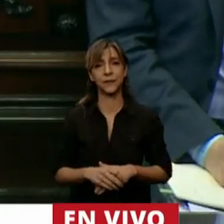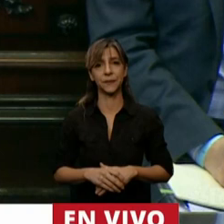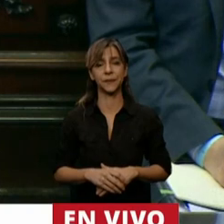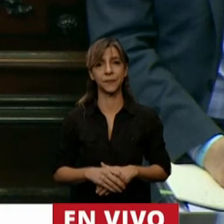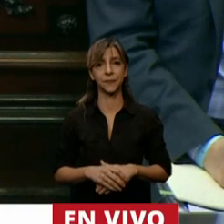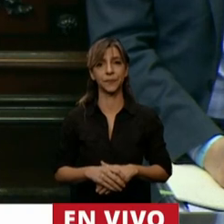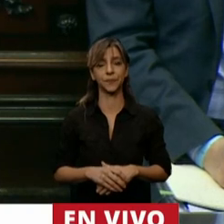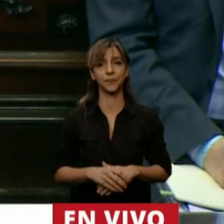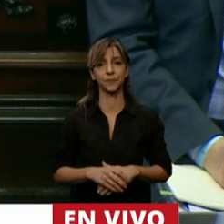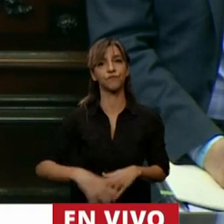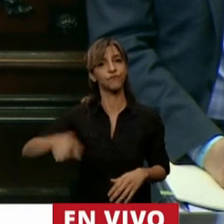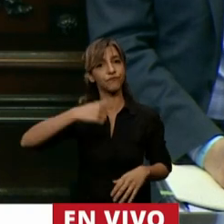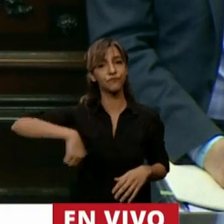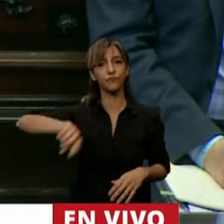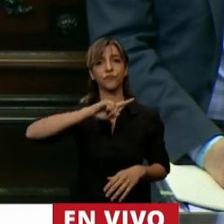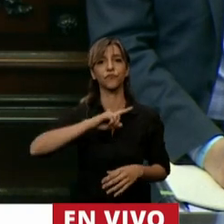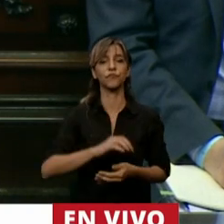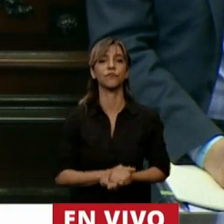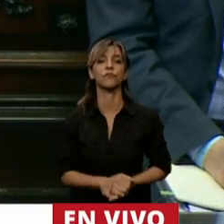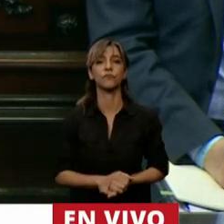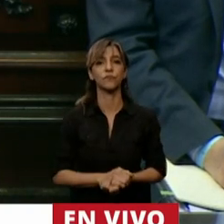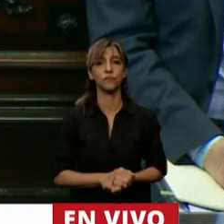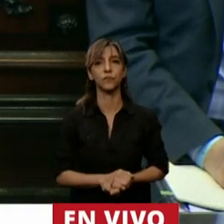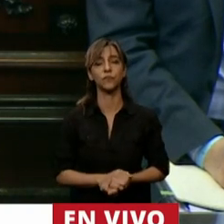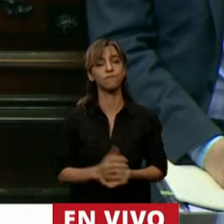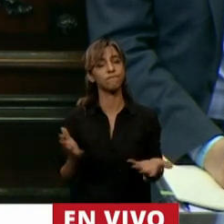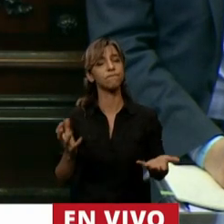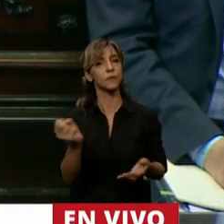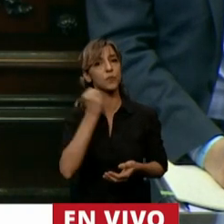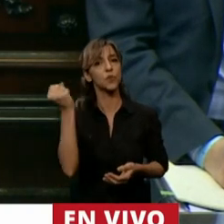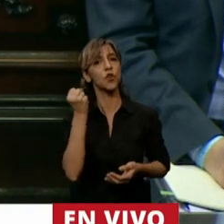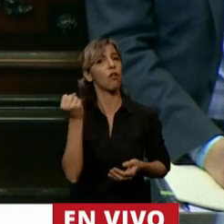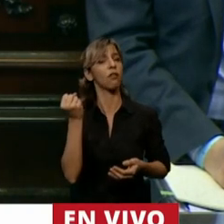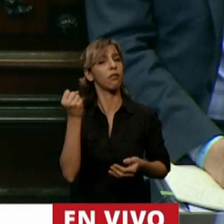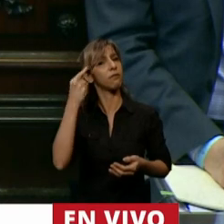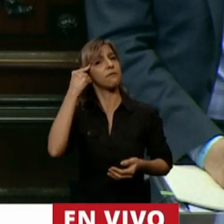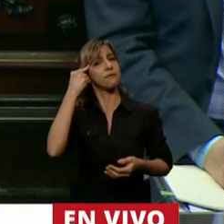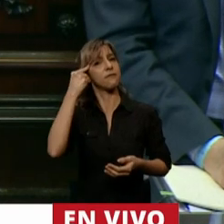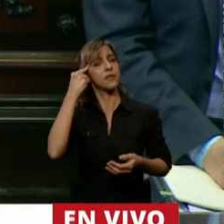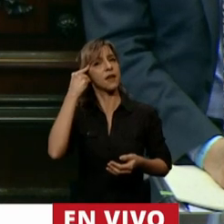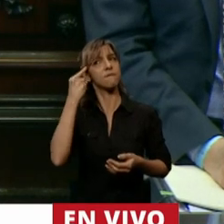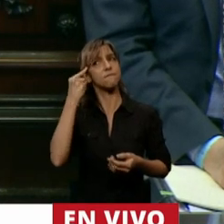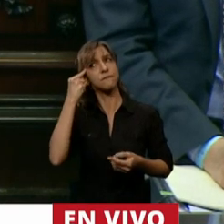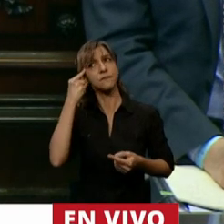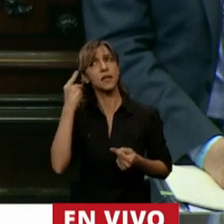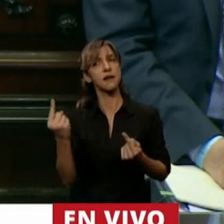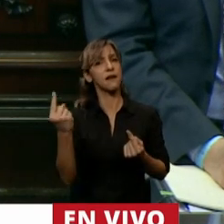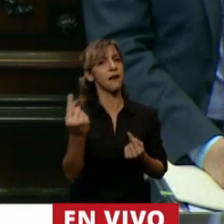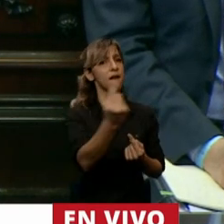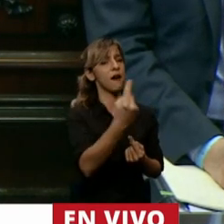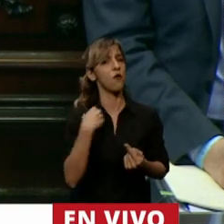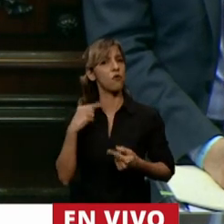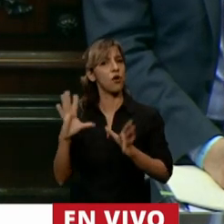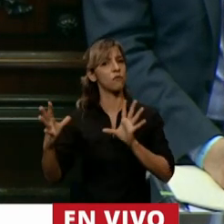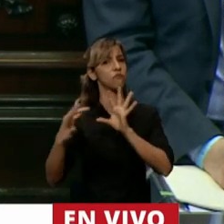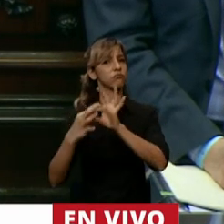tenemos que focalizarnos en el crecimiento inclusivo esto nos va a dar los mejores